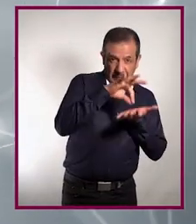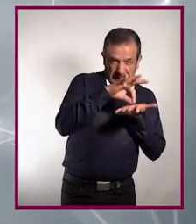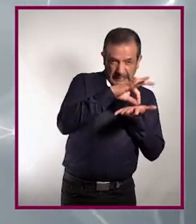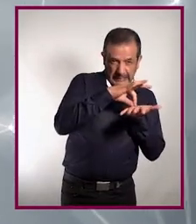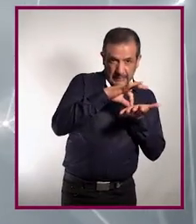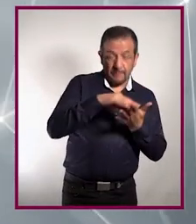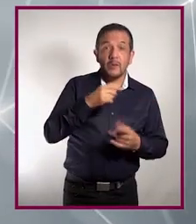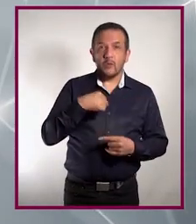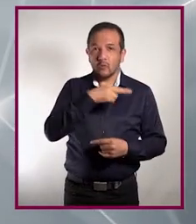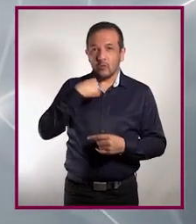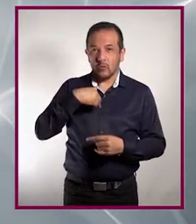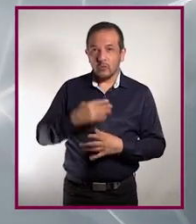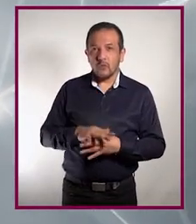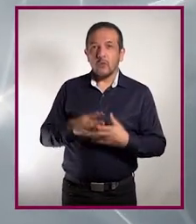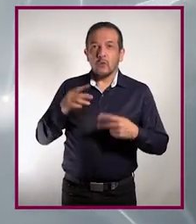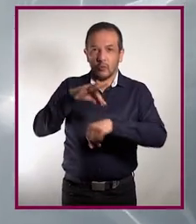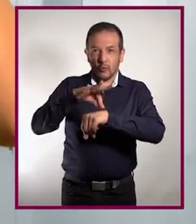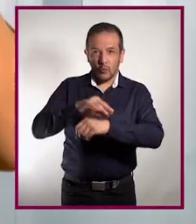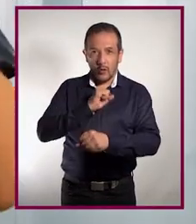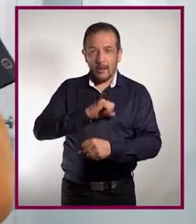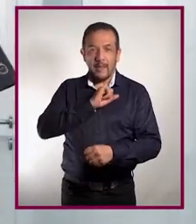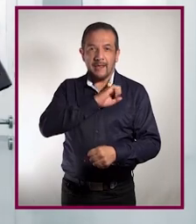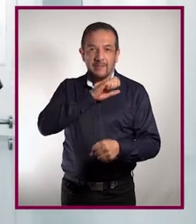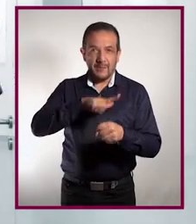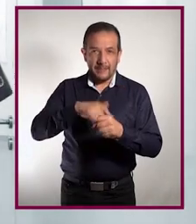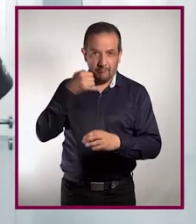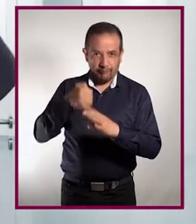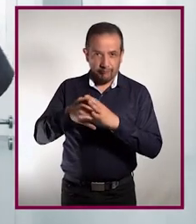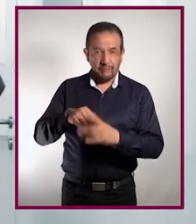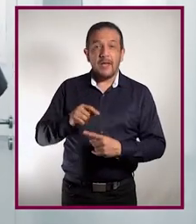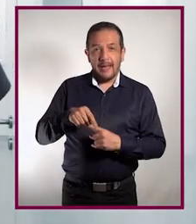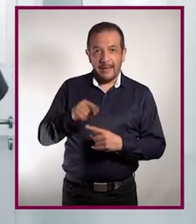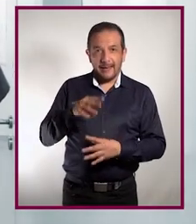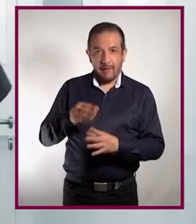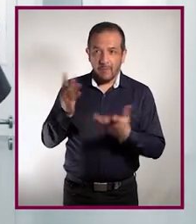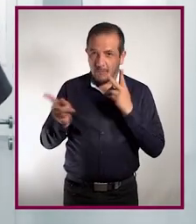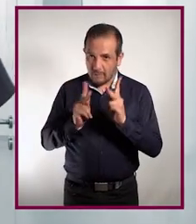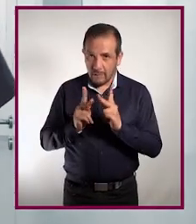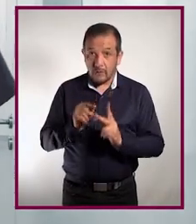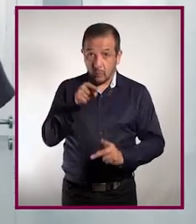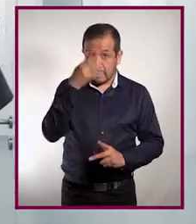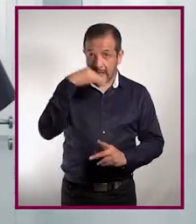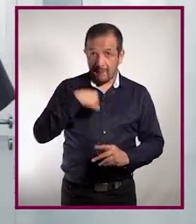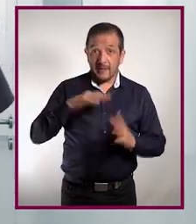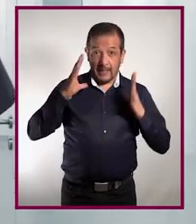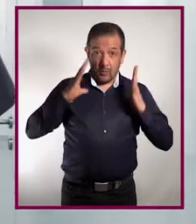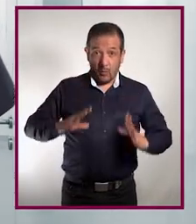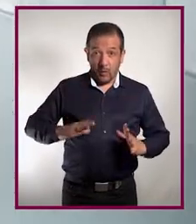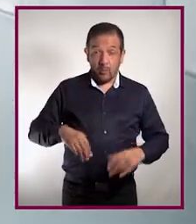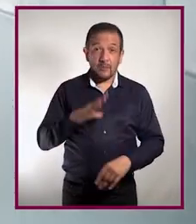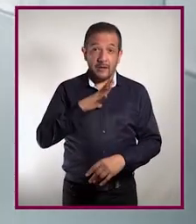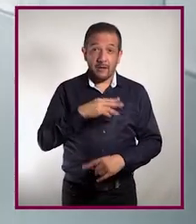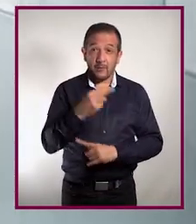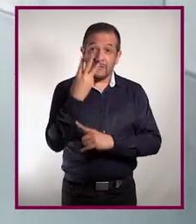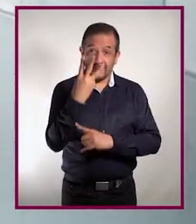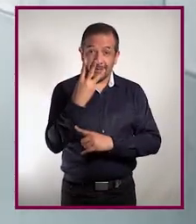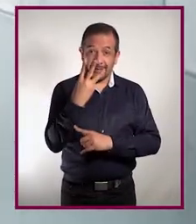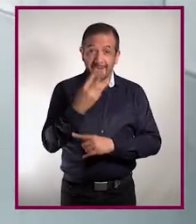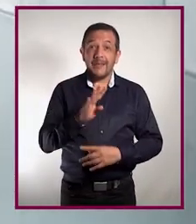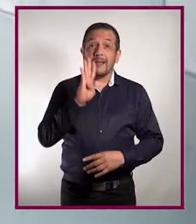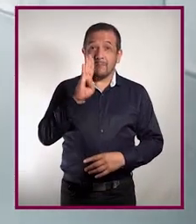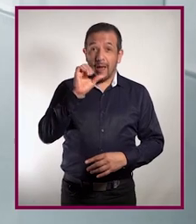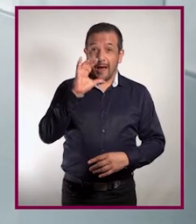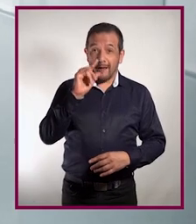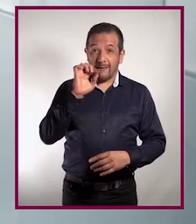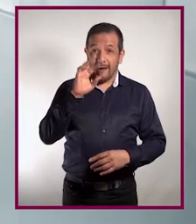este tema con una destacada infectóloga. ¿Sabías que por cada célula en el cuerpo tenemos tres bacterias? Eso significa